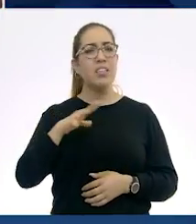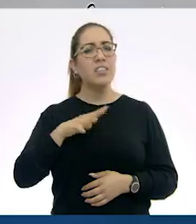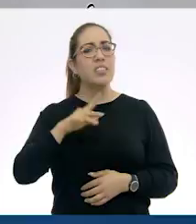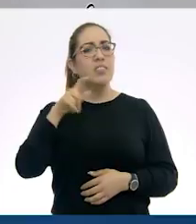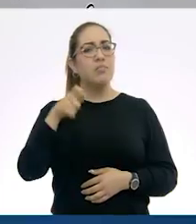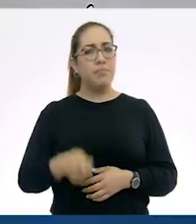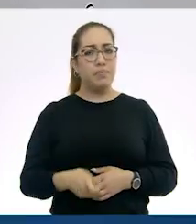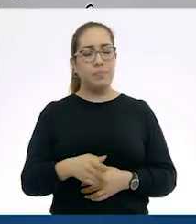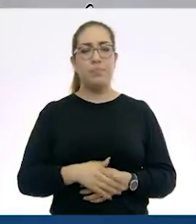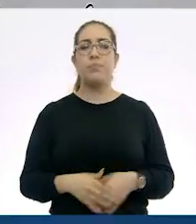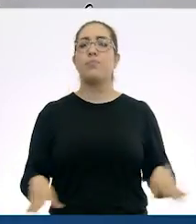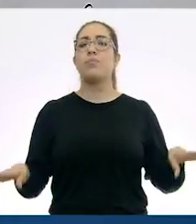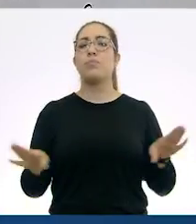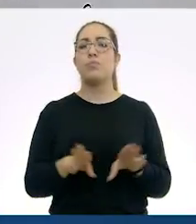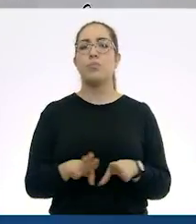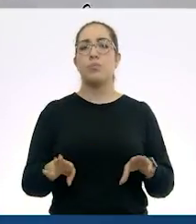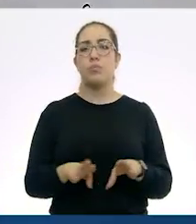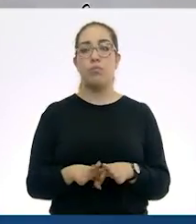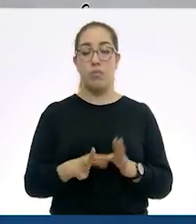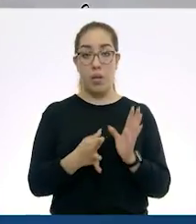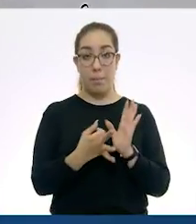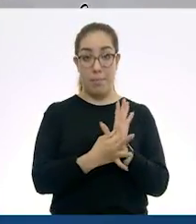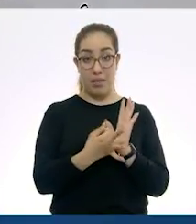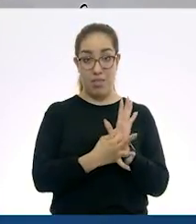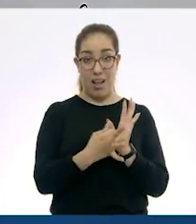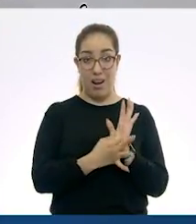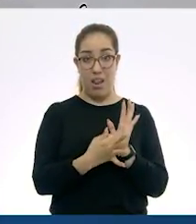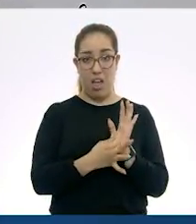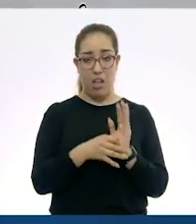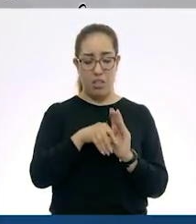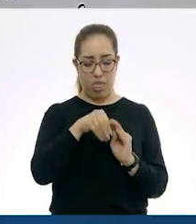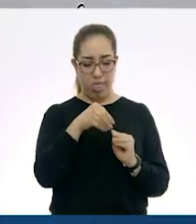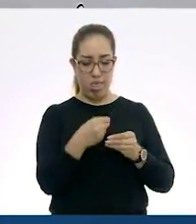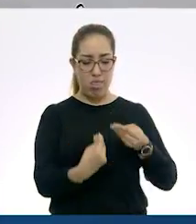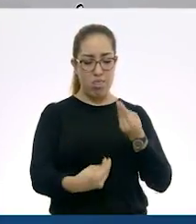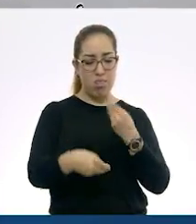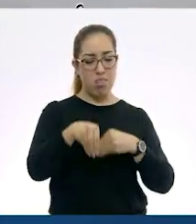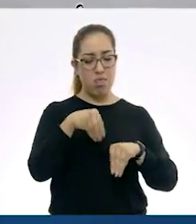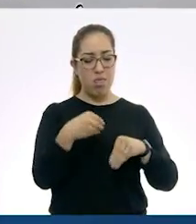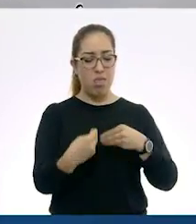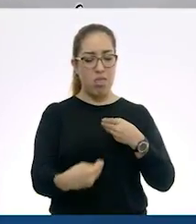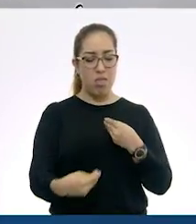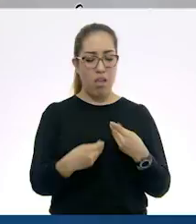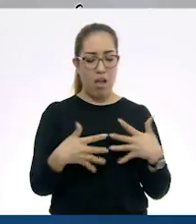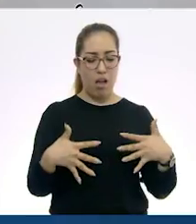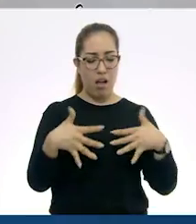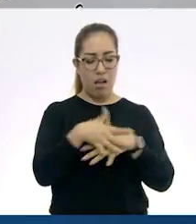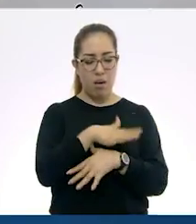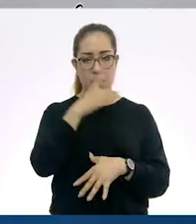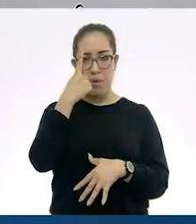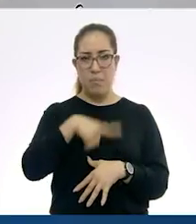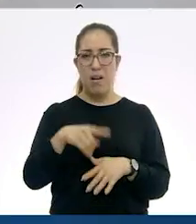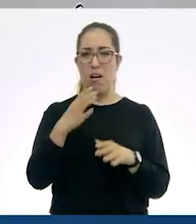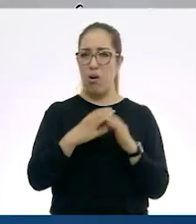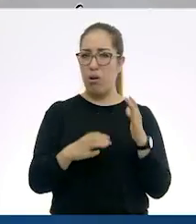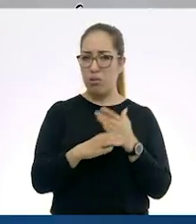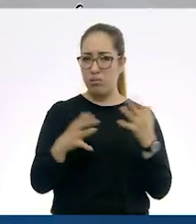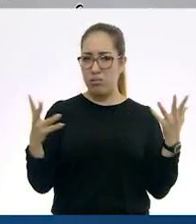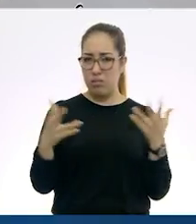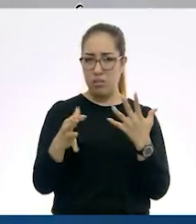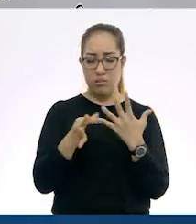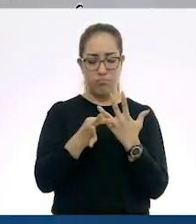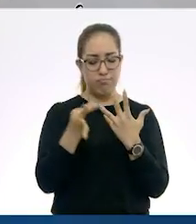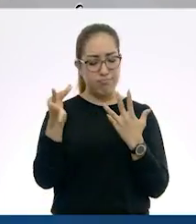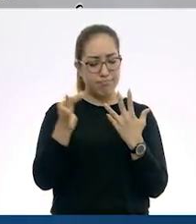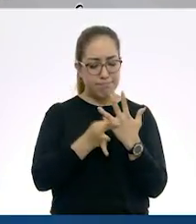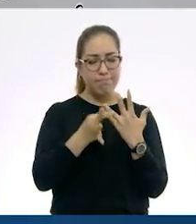manipular en los metales y hacer con ellos piezas como joyas, armas, que